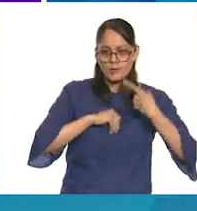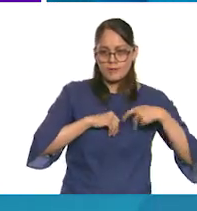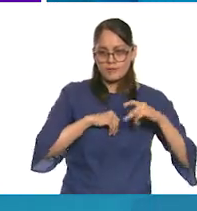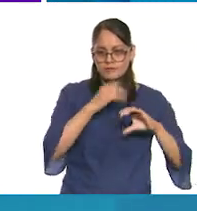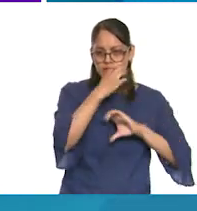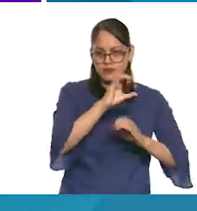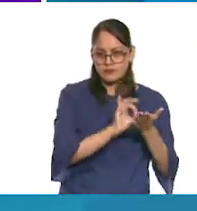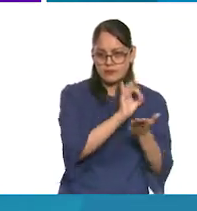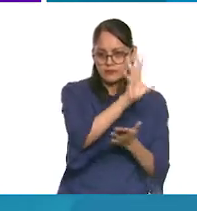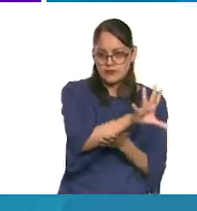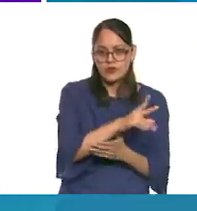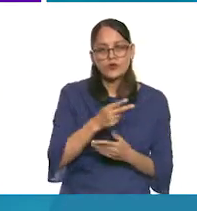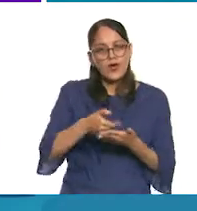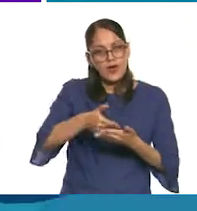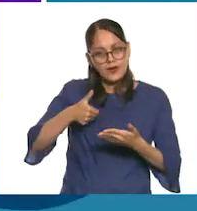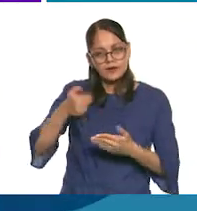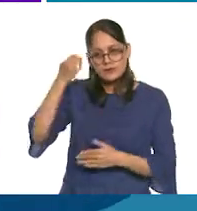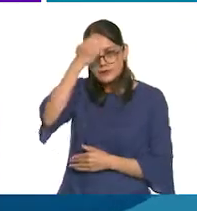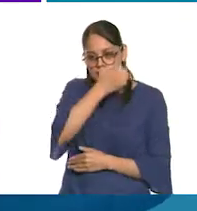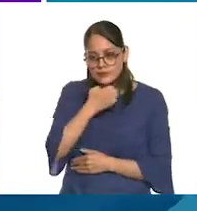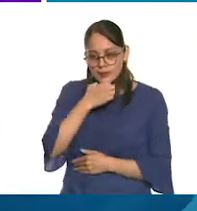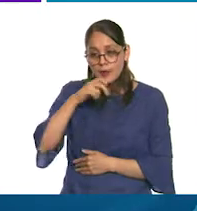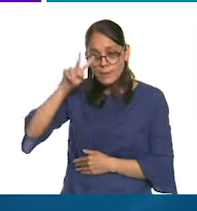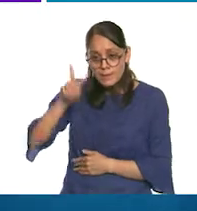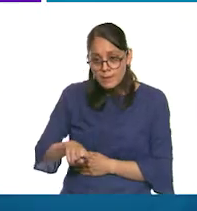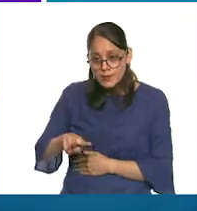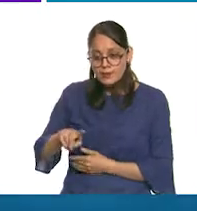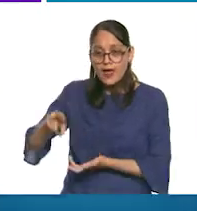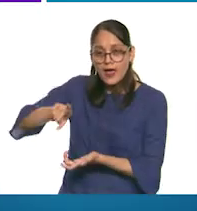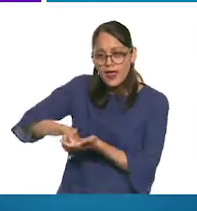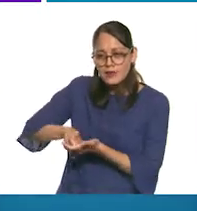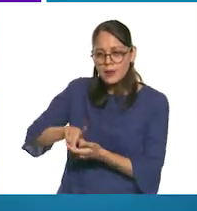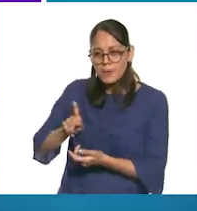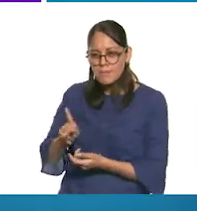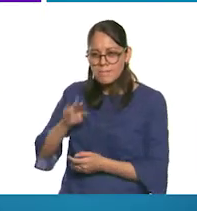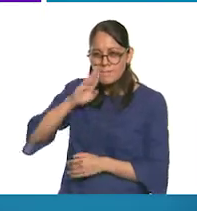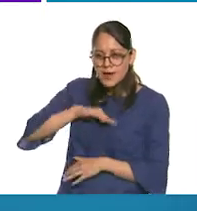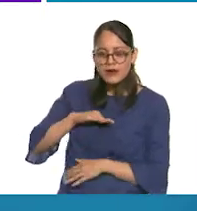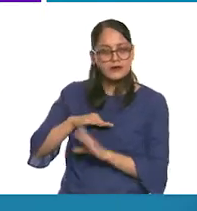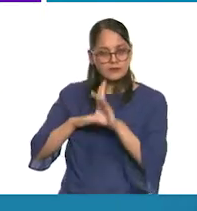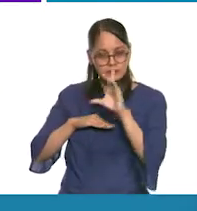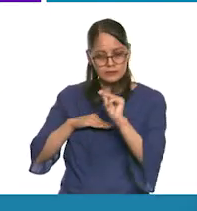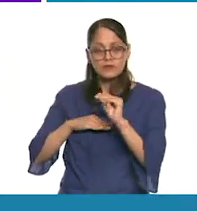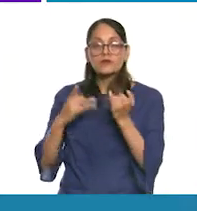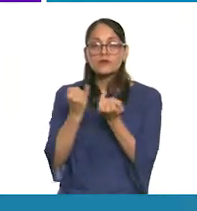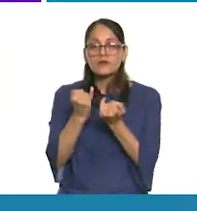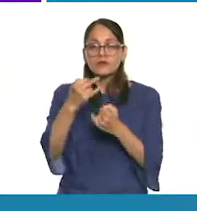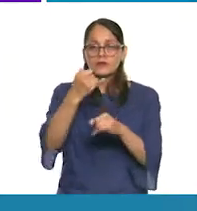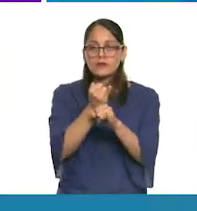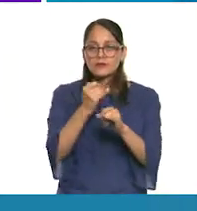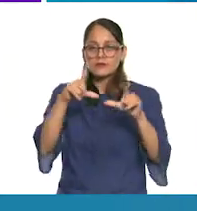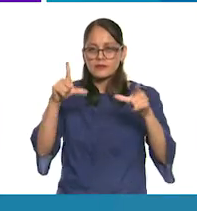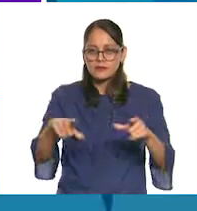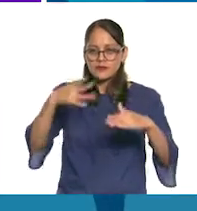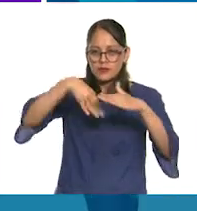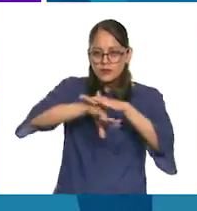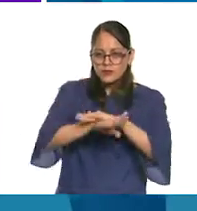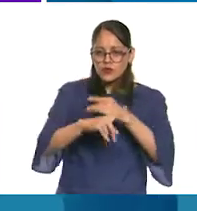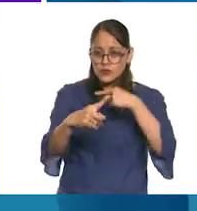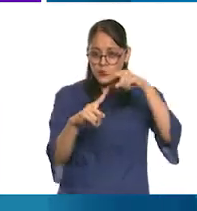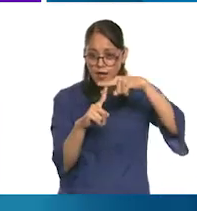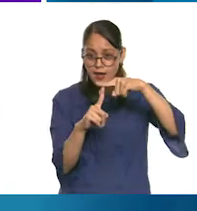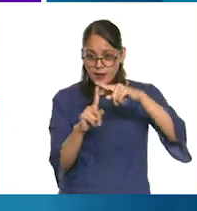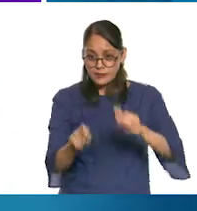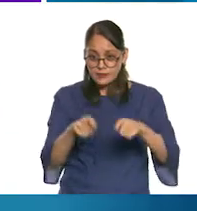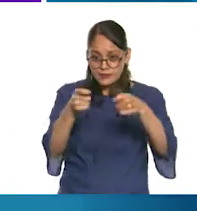asegúrate de que sean verídicos y no estén manipulados. Asimismo, cuando utilices el Internet para realizar tus tareas